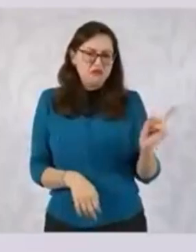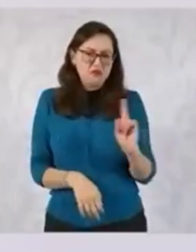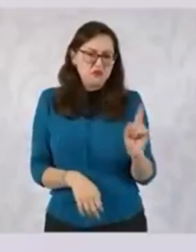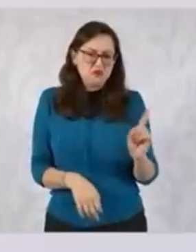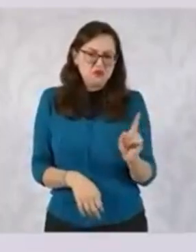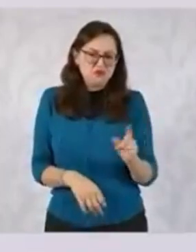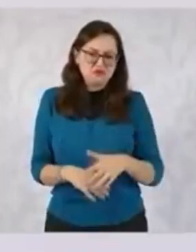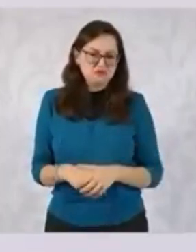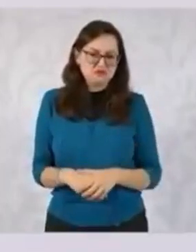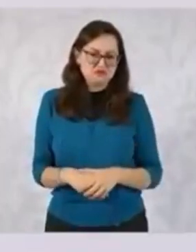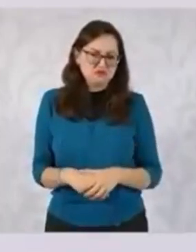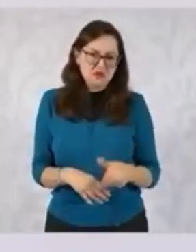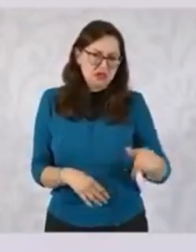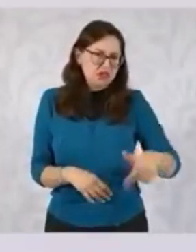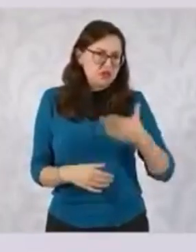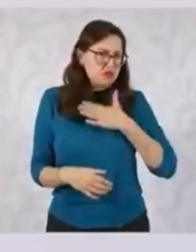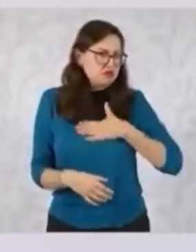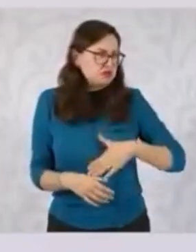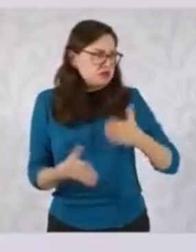Aquí se ha hecho justicia,